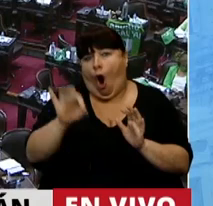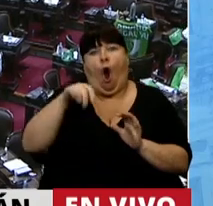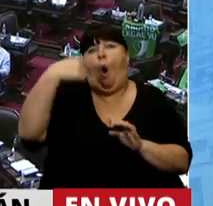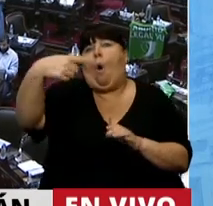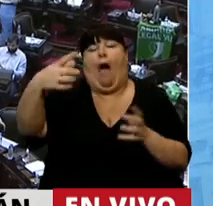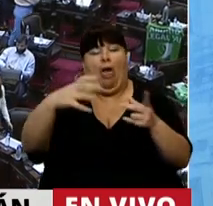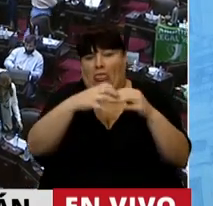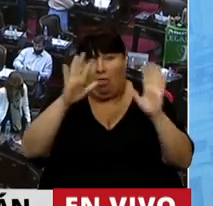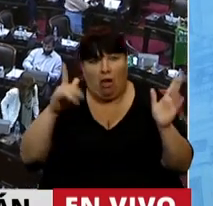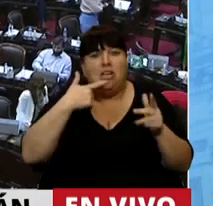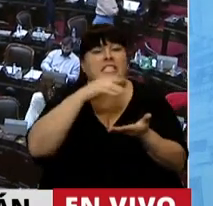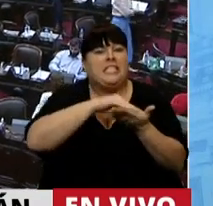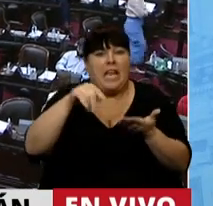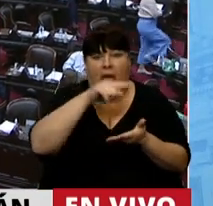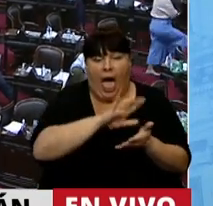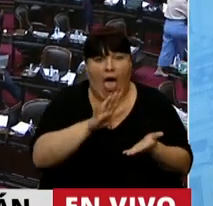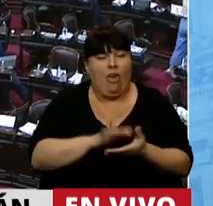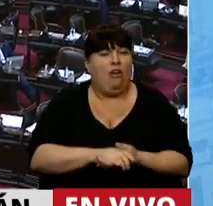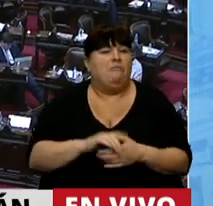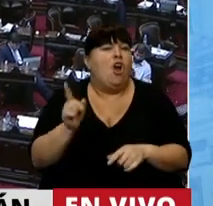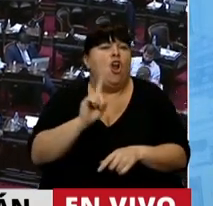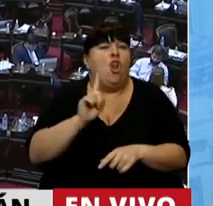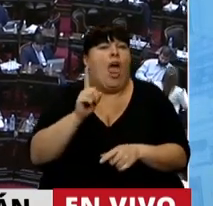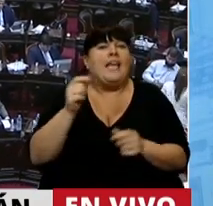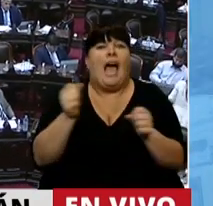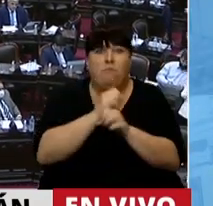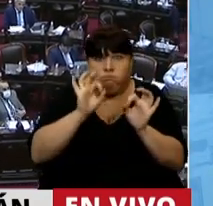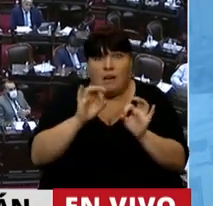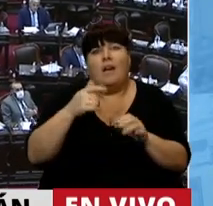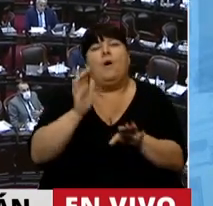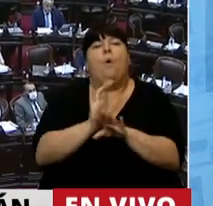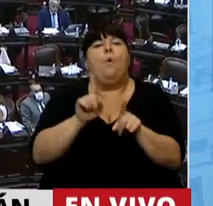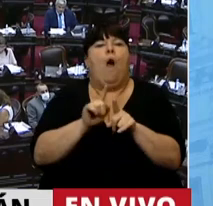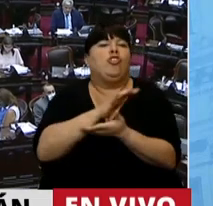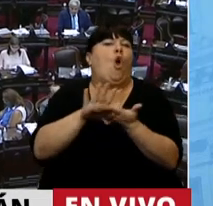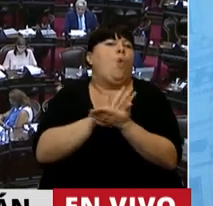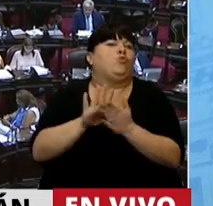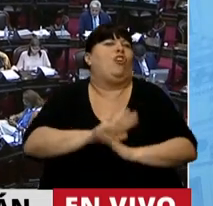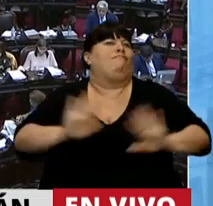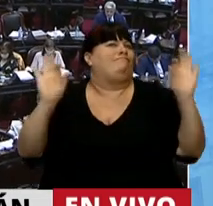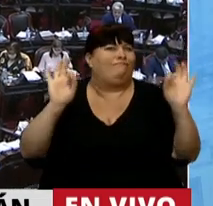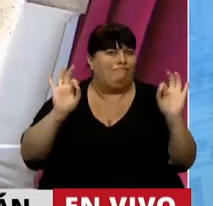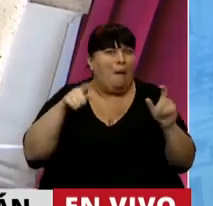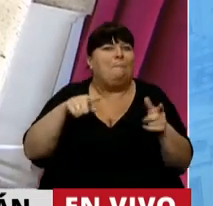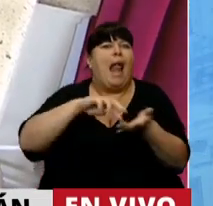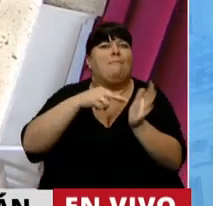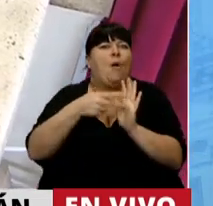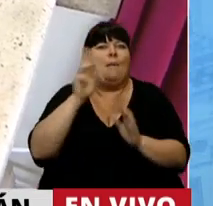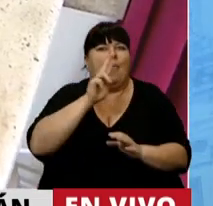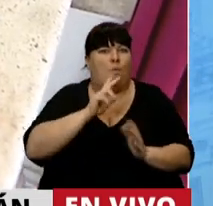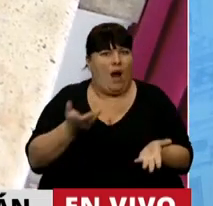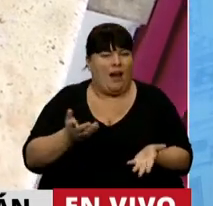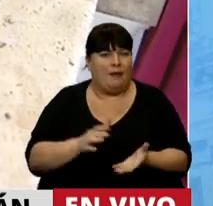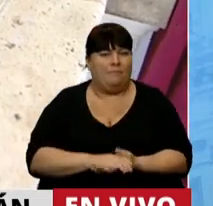cuando se trate en el Senado, no significa que vamos a encontrar una solución mágica a la problemática de la